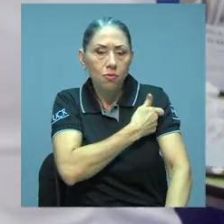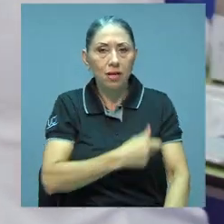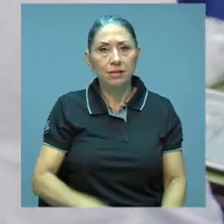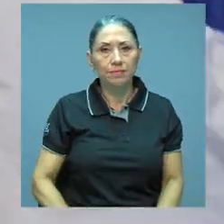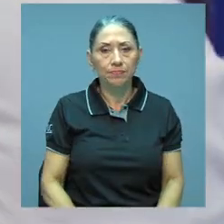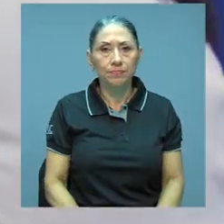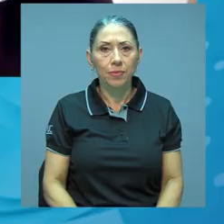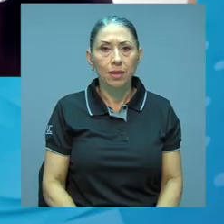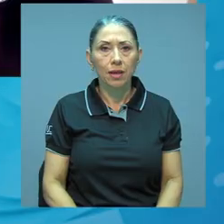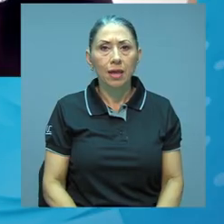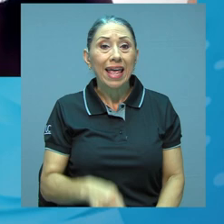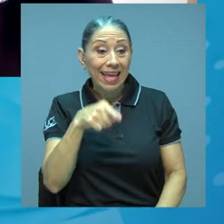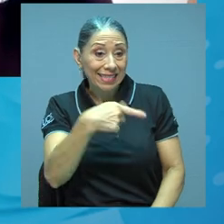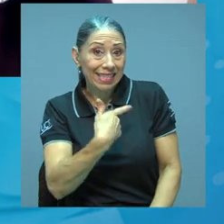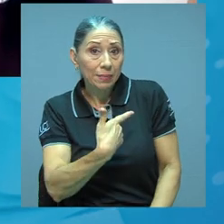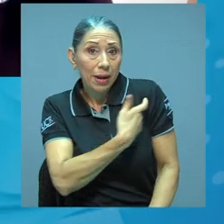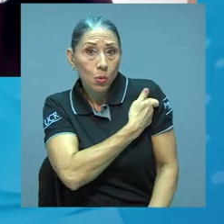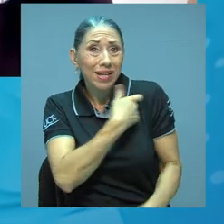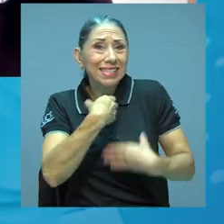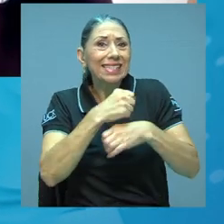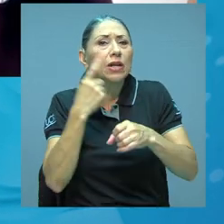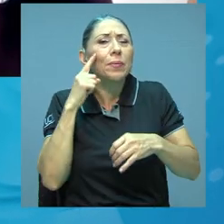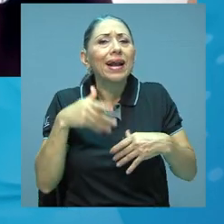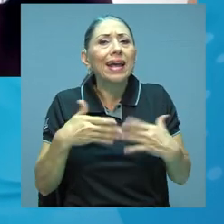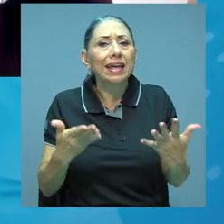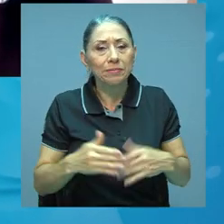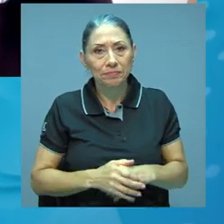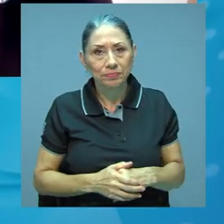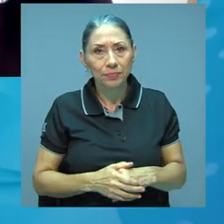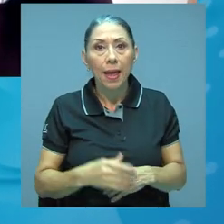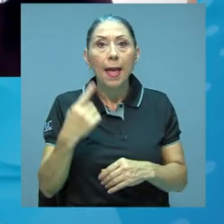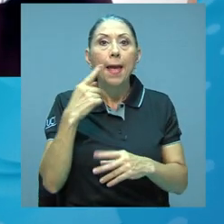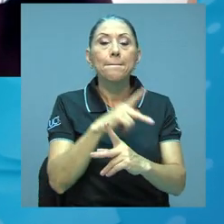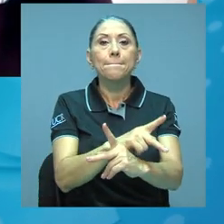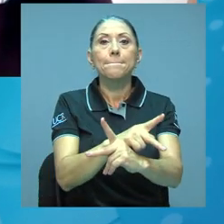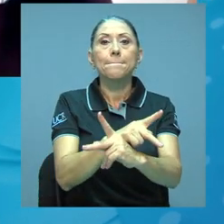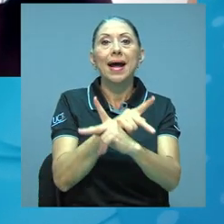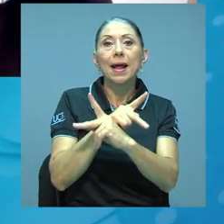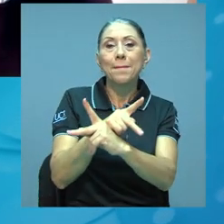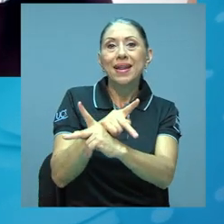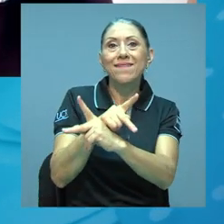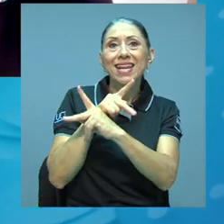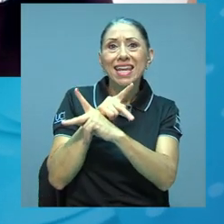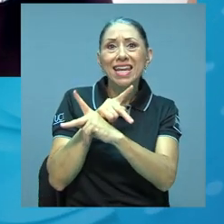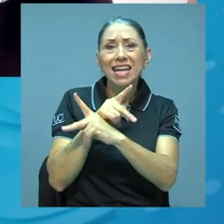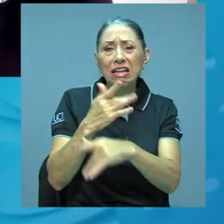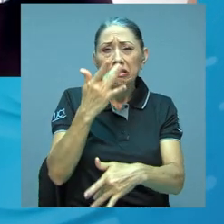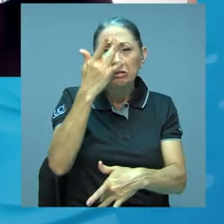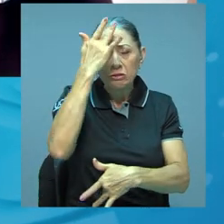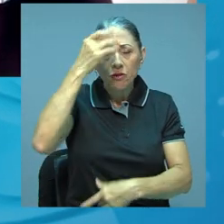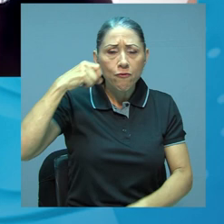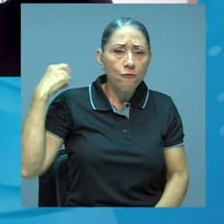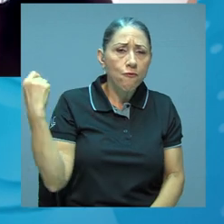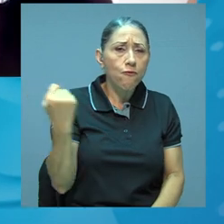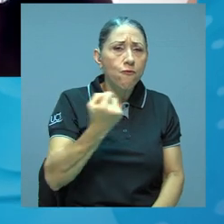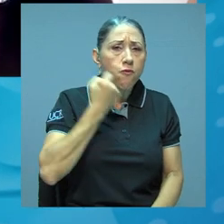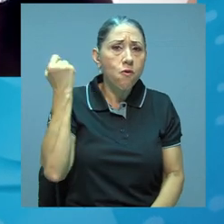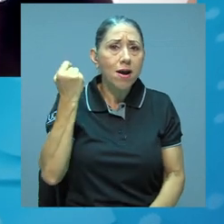vacunas. ¿Para qué se hicieron estas vacunas? Estas vacunas se hicieron para prevenir severidad,